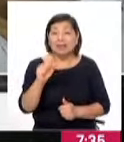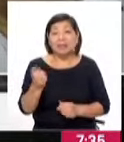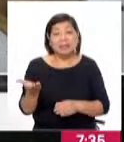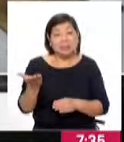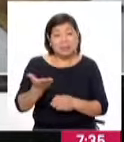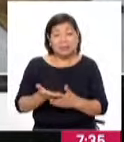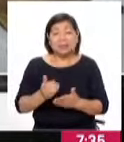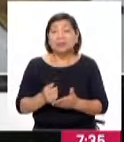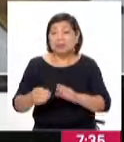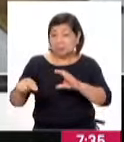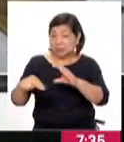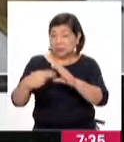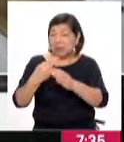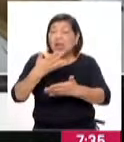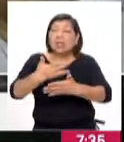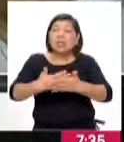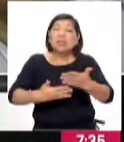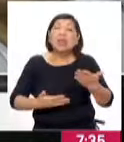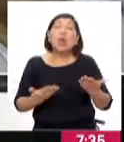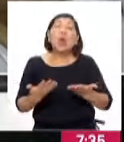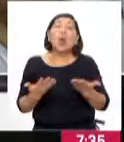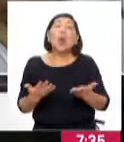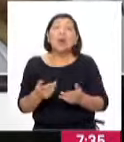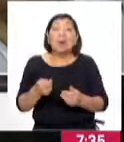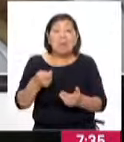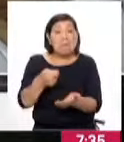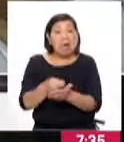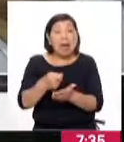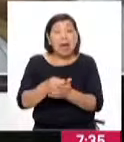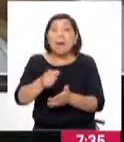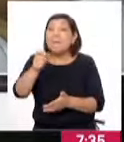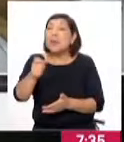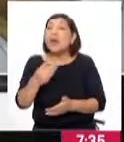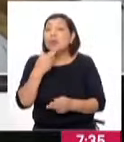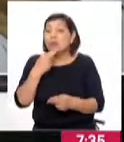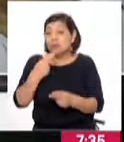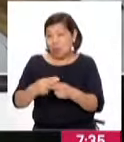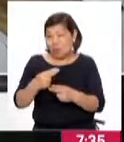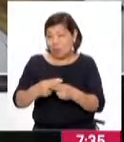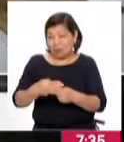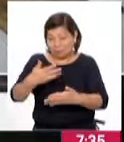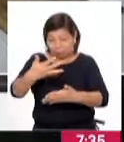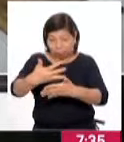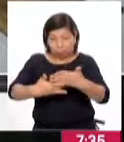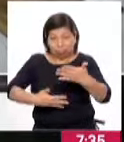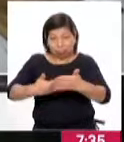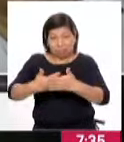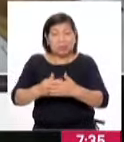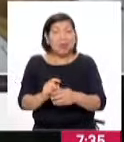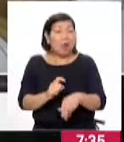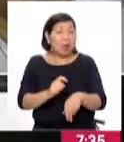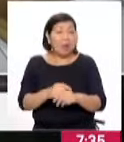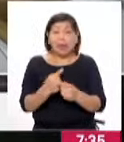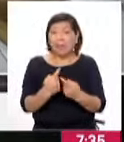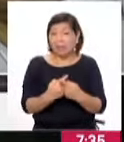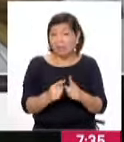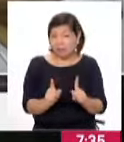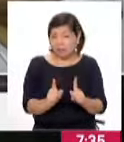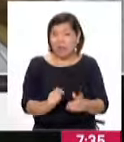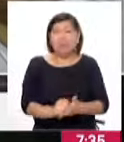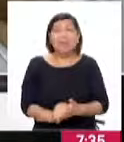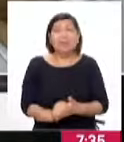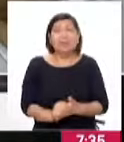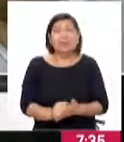envían la lista de beneficiarios, y en función a la demanda es que establecemos horarios diferenciados y